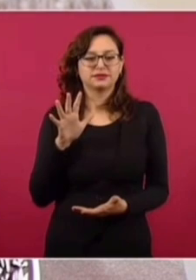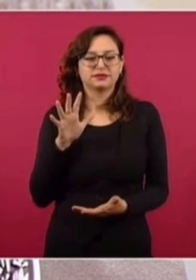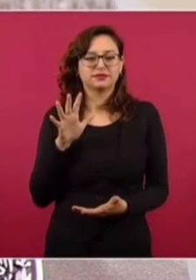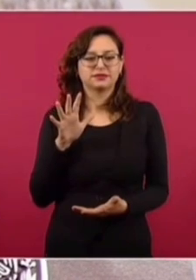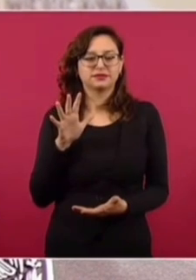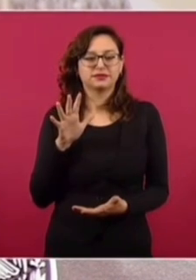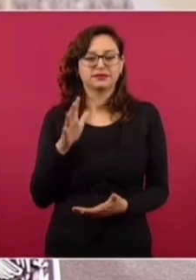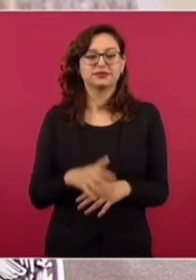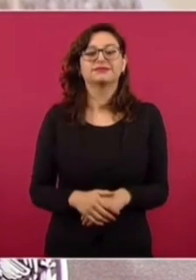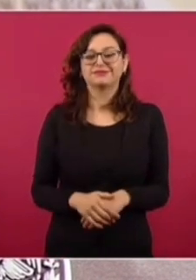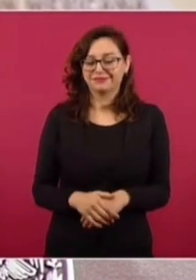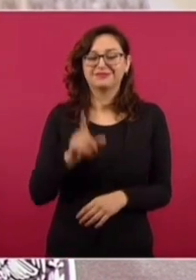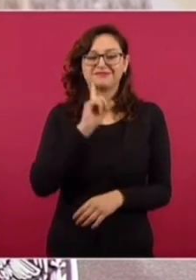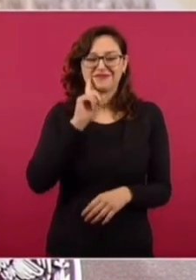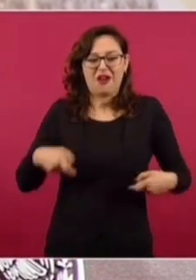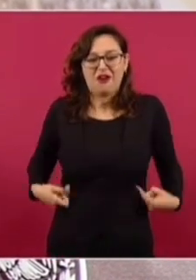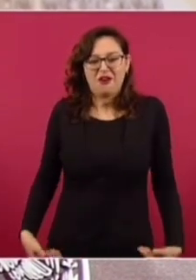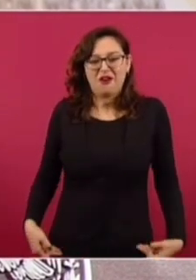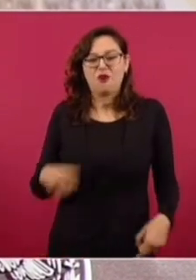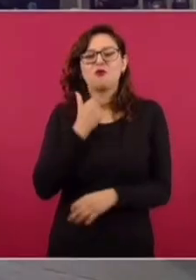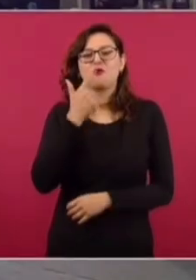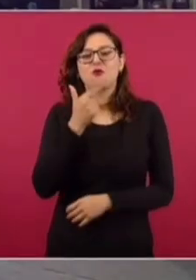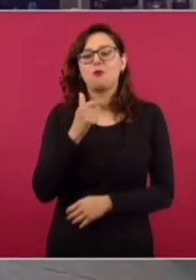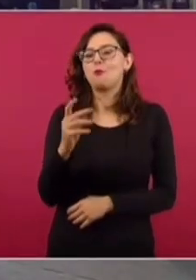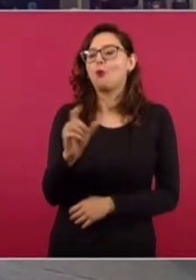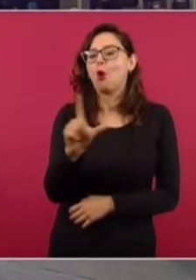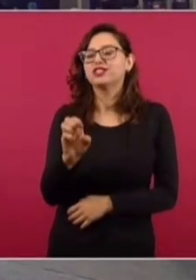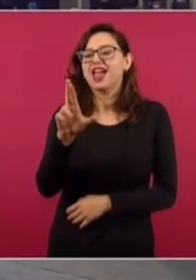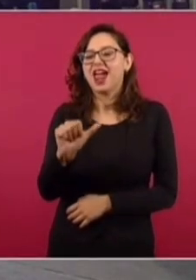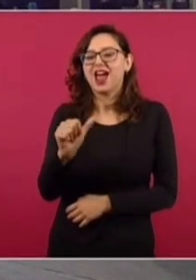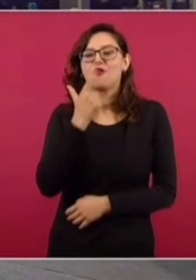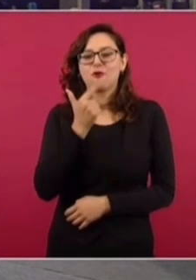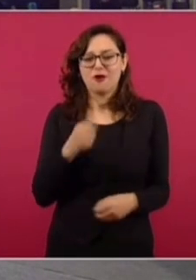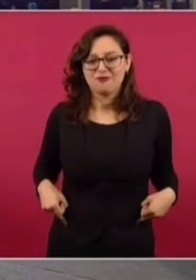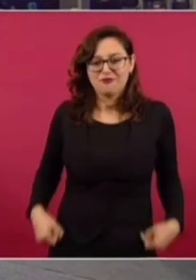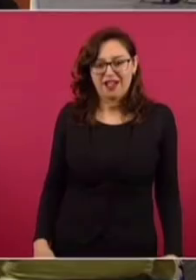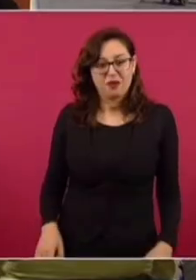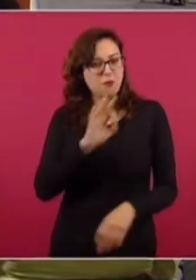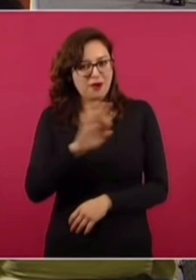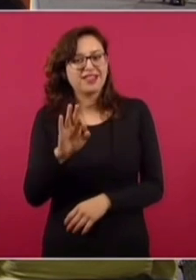Es la pollera colorá ¿Se puede? ¿Producción? La ponemos, ¿no?